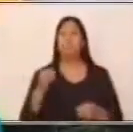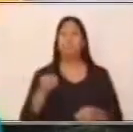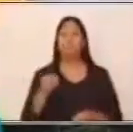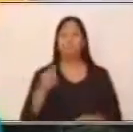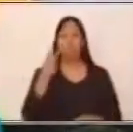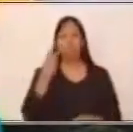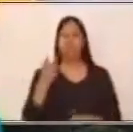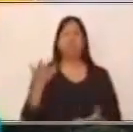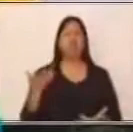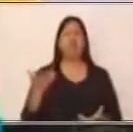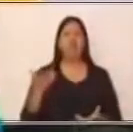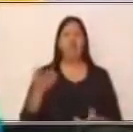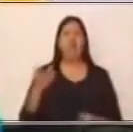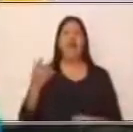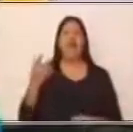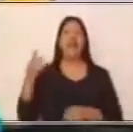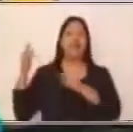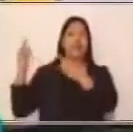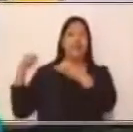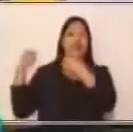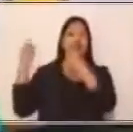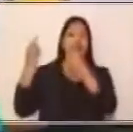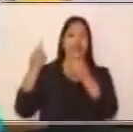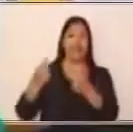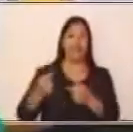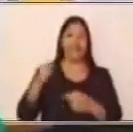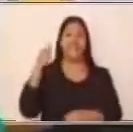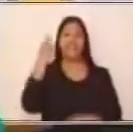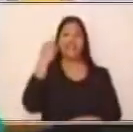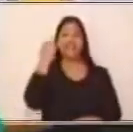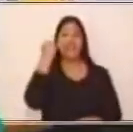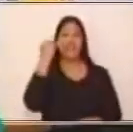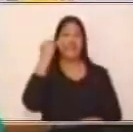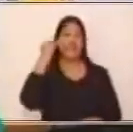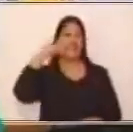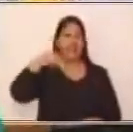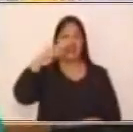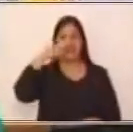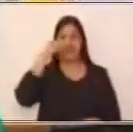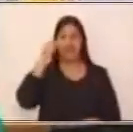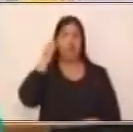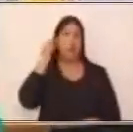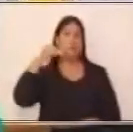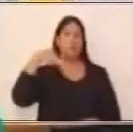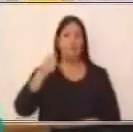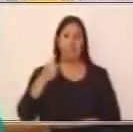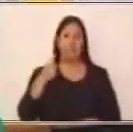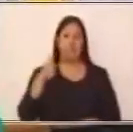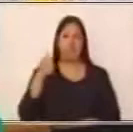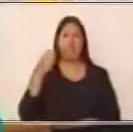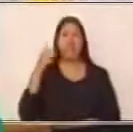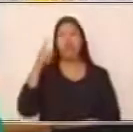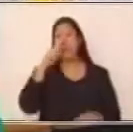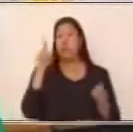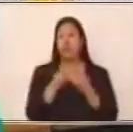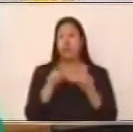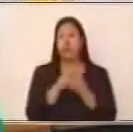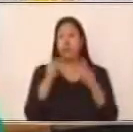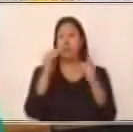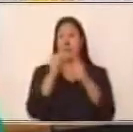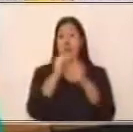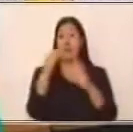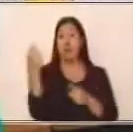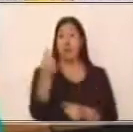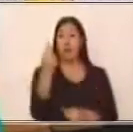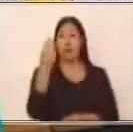sintagmas que hemos visto a lo largo de estas sesiones, también con esas palabras claves, porque nos corresponde